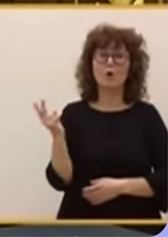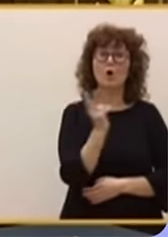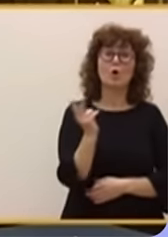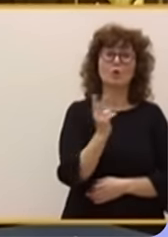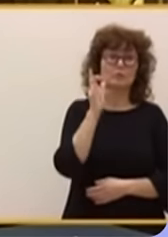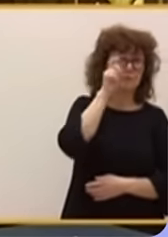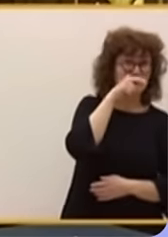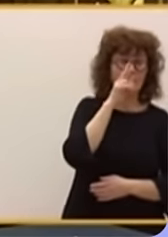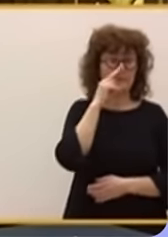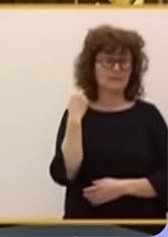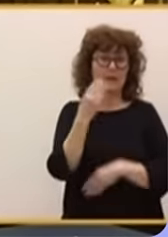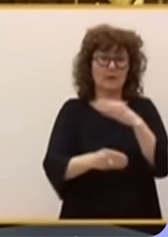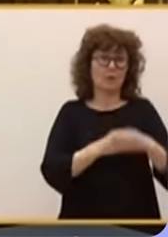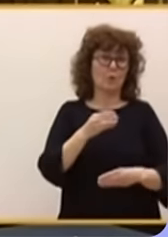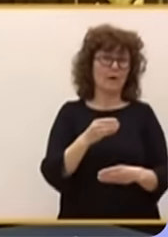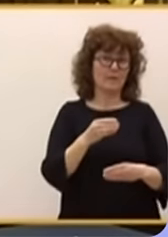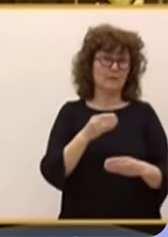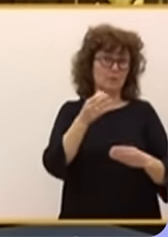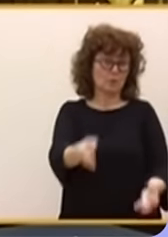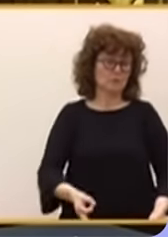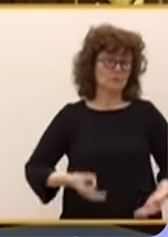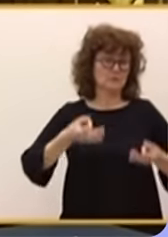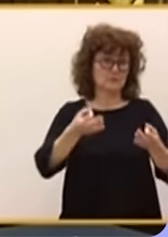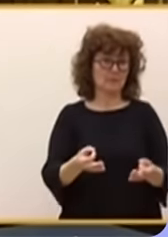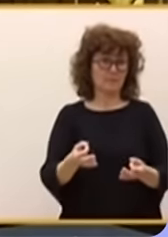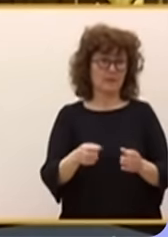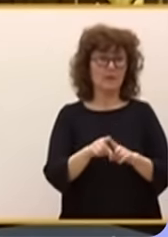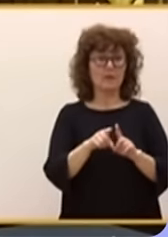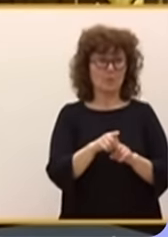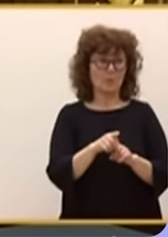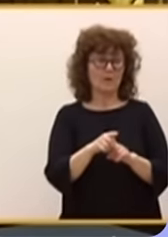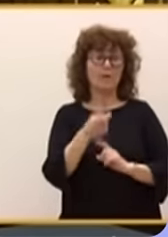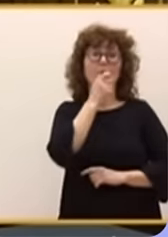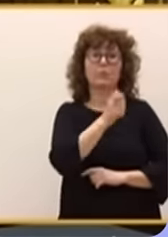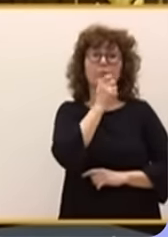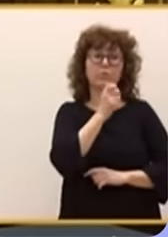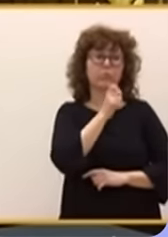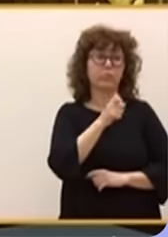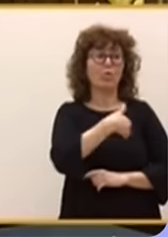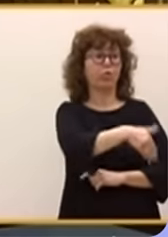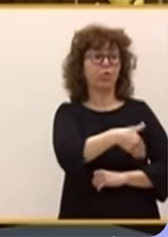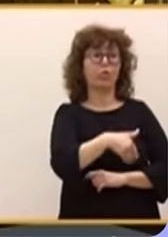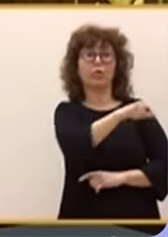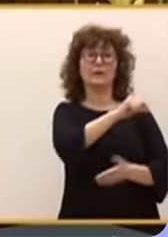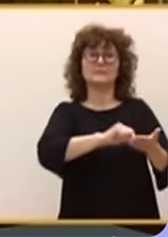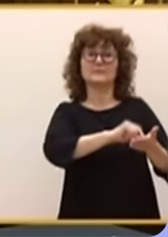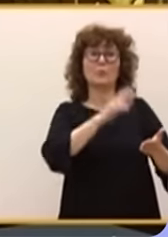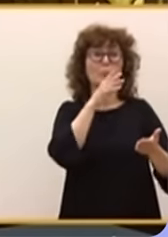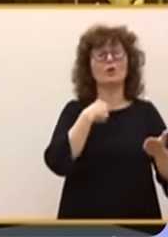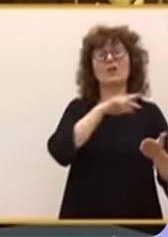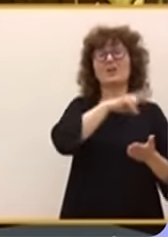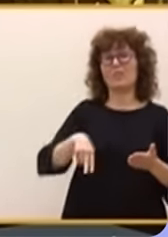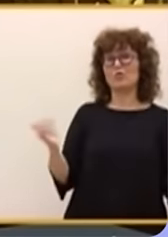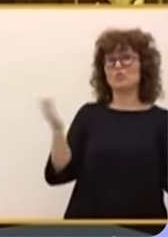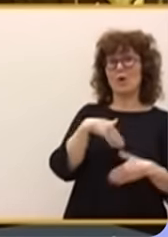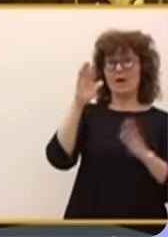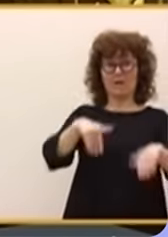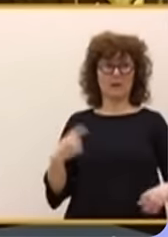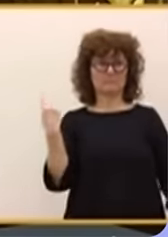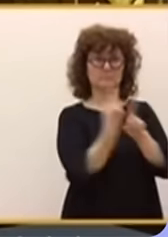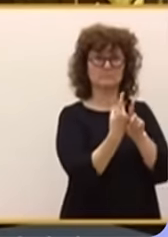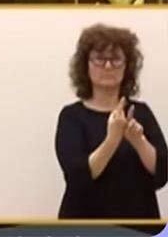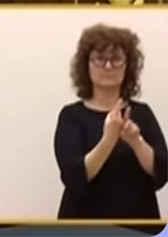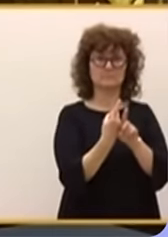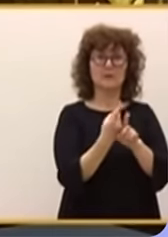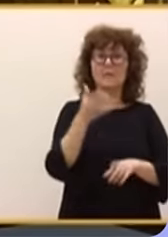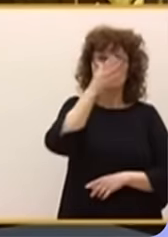lo mejor que saben hacer y es descalificar a la institución que no les da la razón después de haber acudido a ella. Ahora se están produciendo nuevas diligencias previas en base a